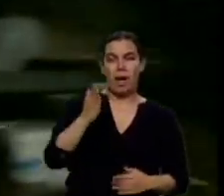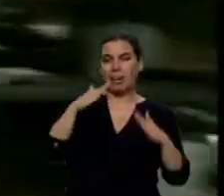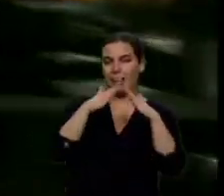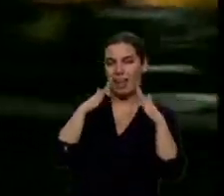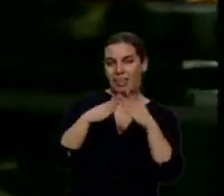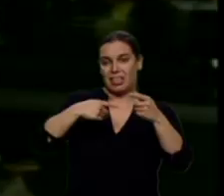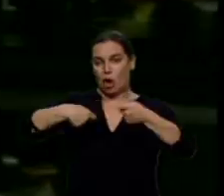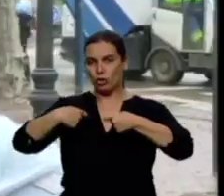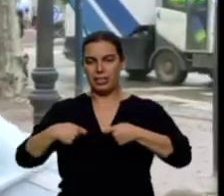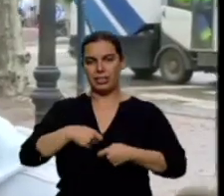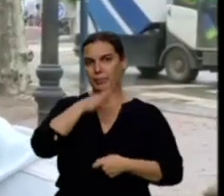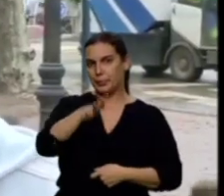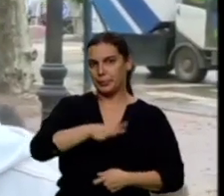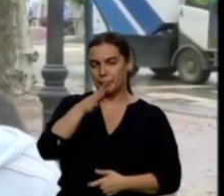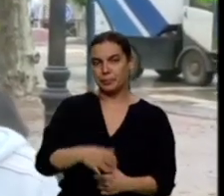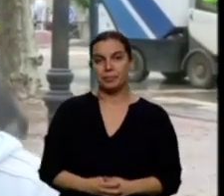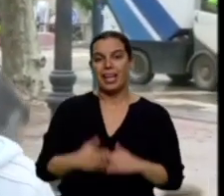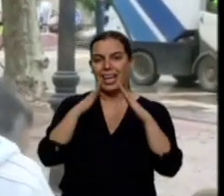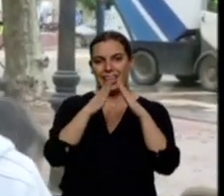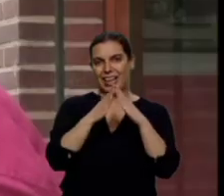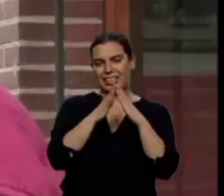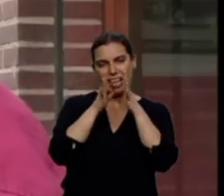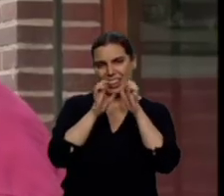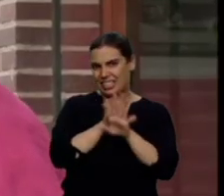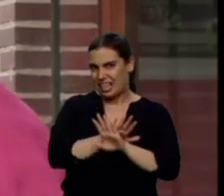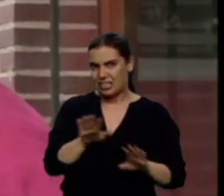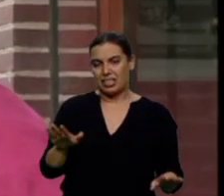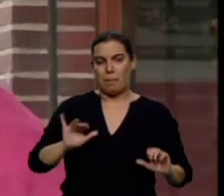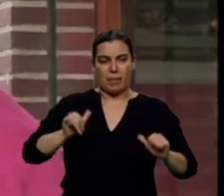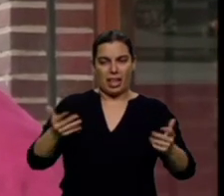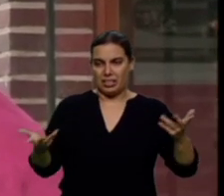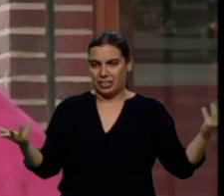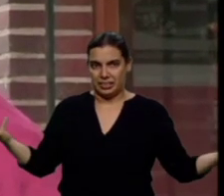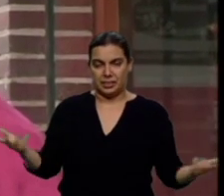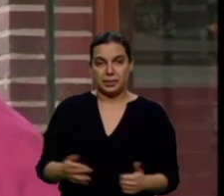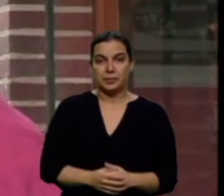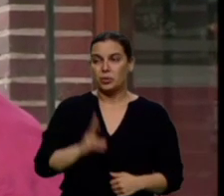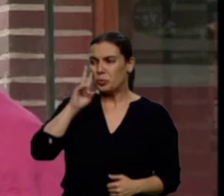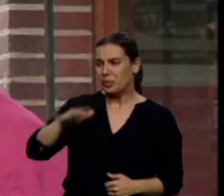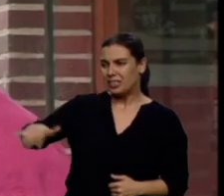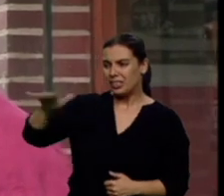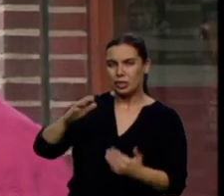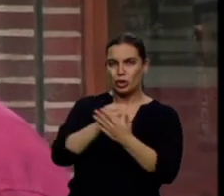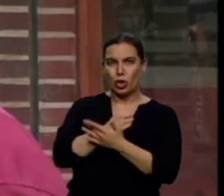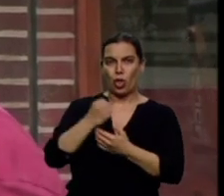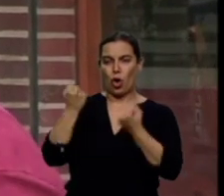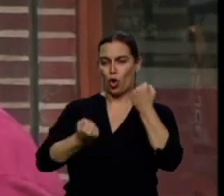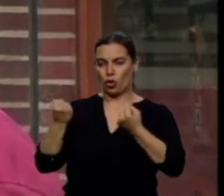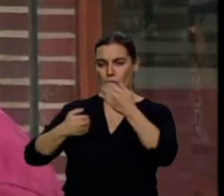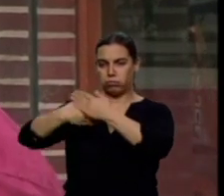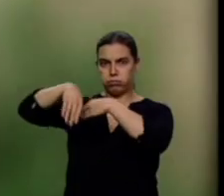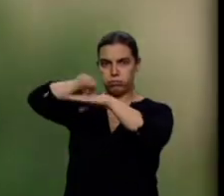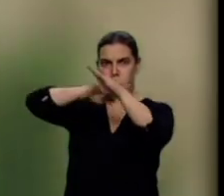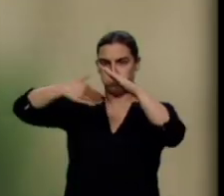enormes. La casa se ha hecho un desastre, no sabes por dónde empezar. Ya es el panorama por ahí, todos coches movidos y esto es un